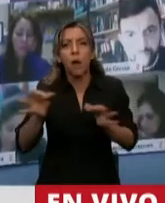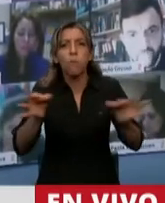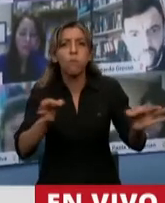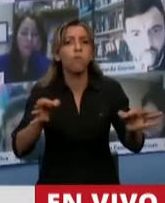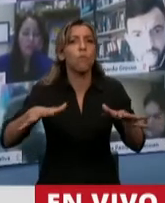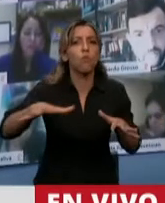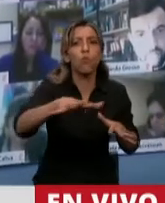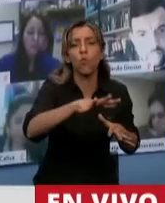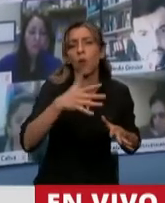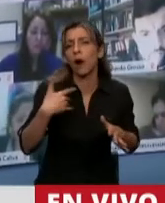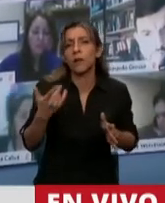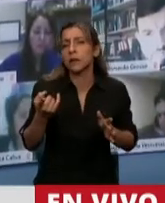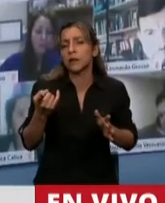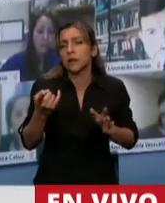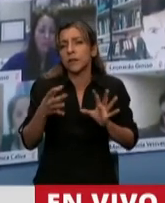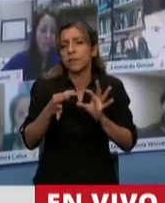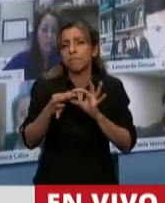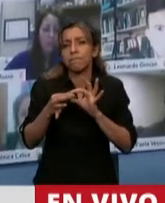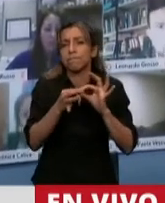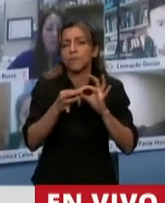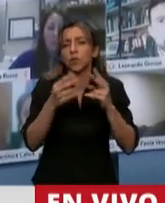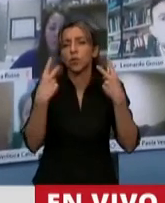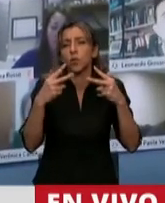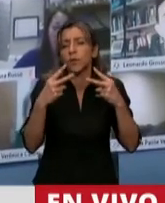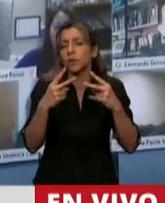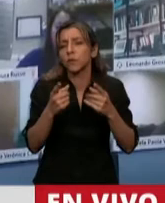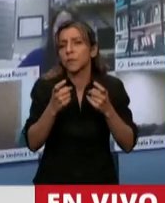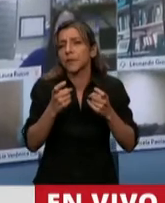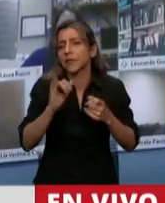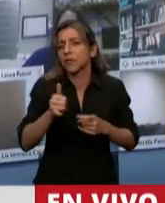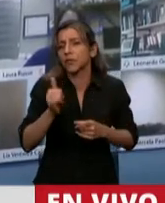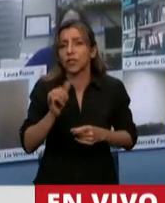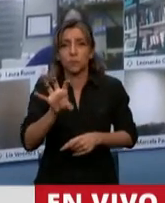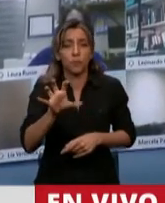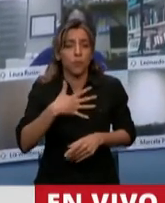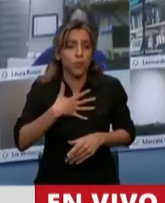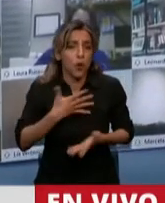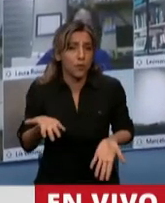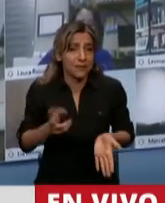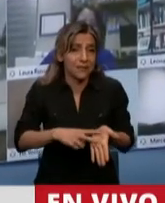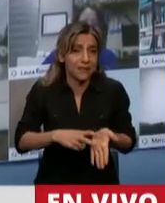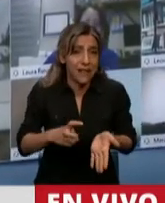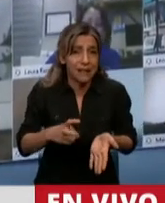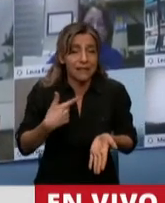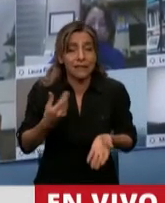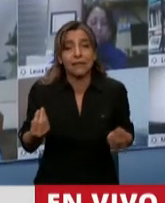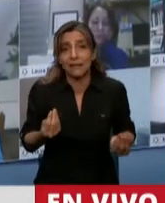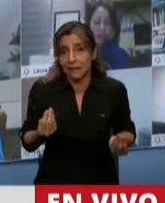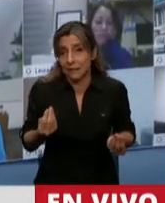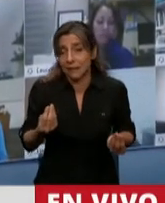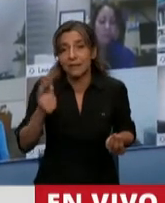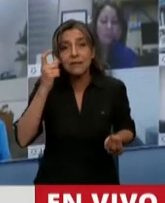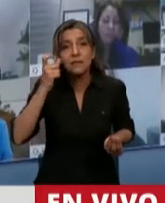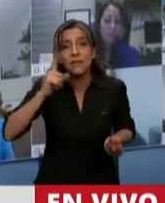enorme del turismo. Pasa en mi provincia, pasa en Salta, donde el 10% de la